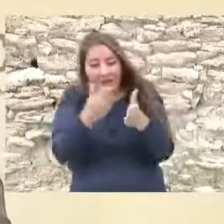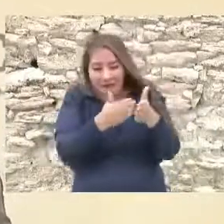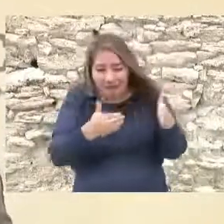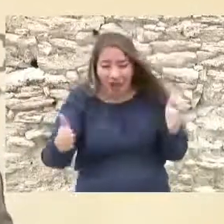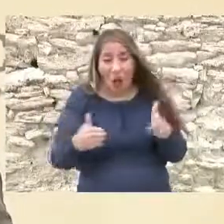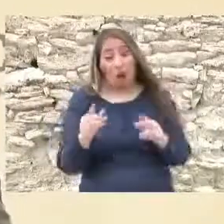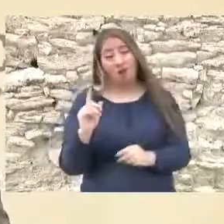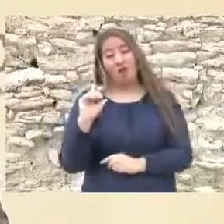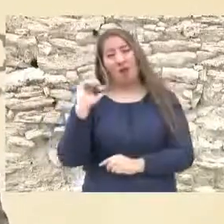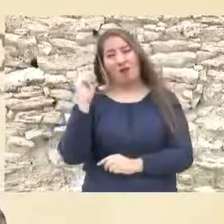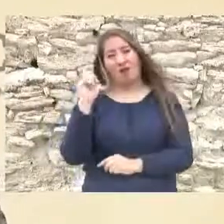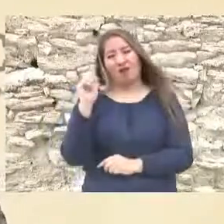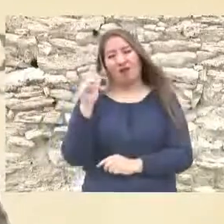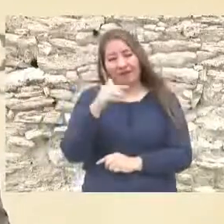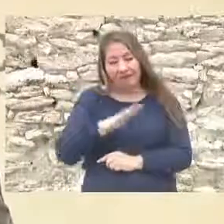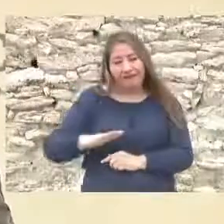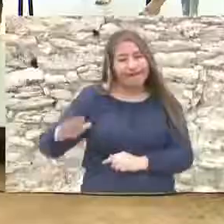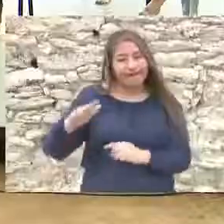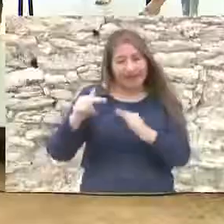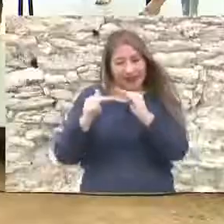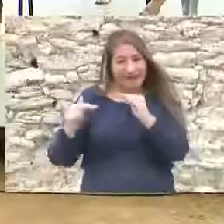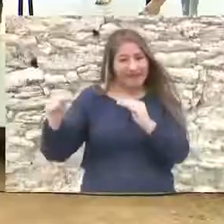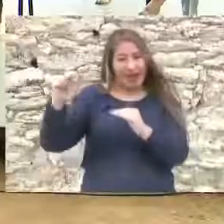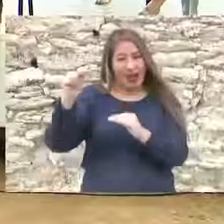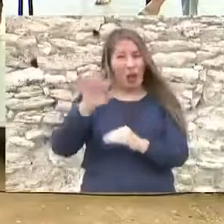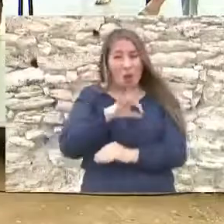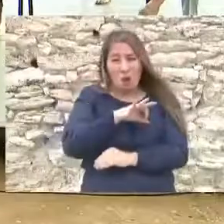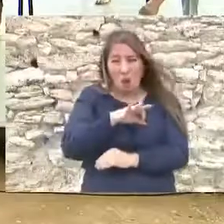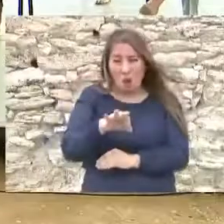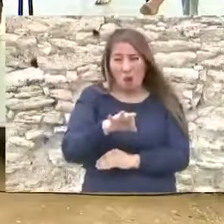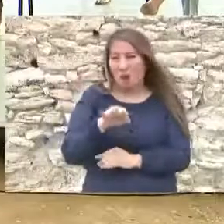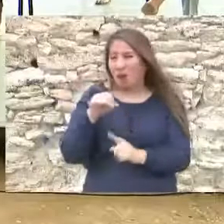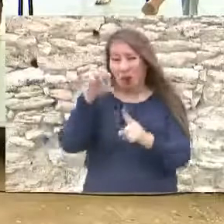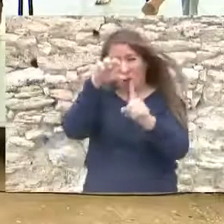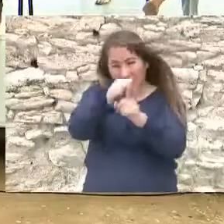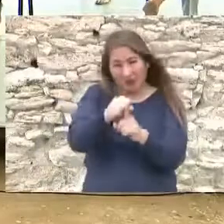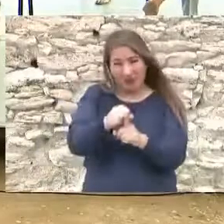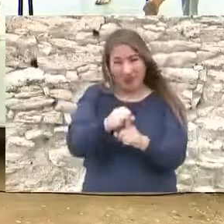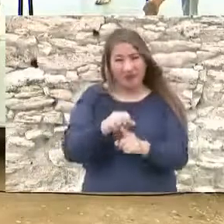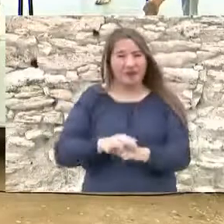regiones podamos como se está logrando